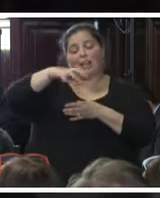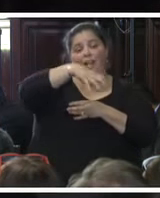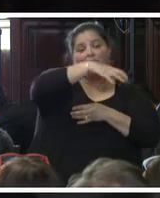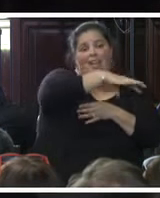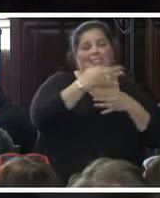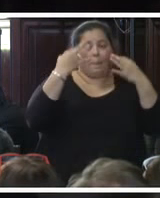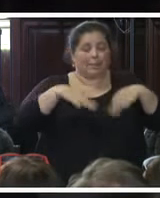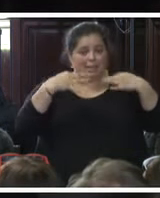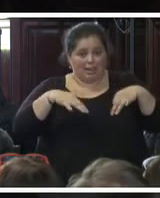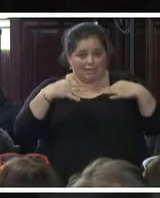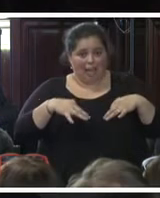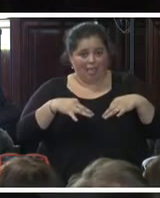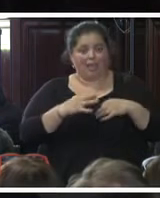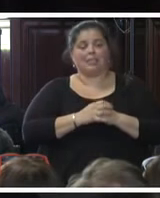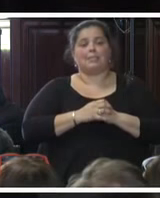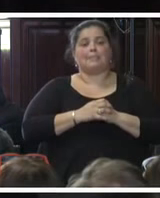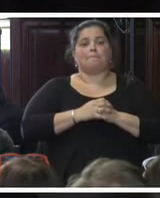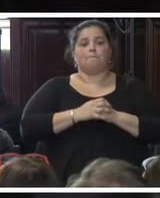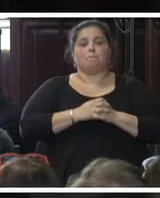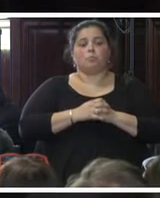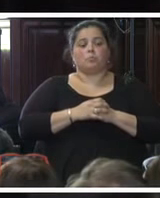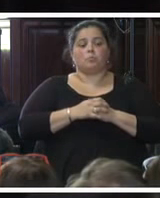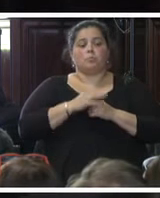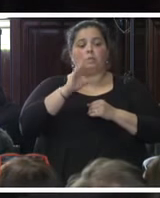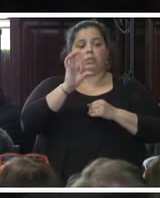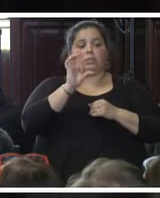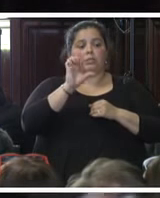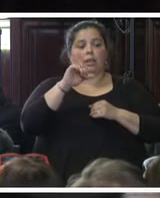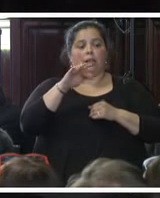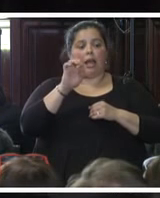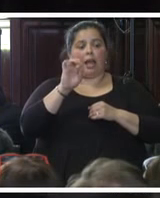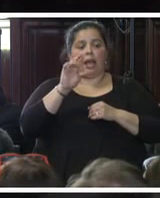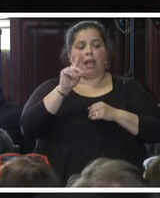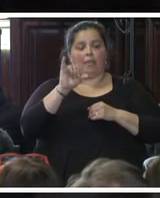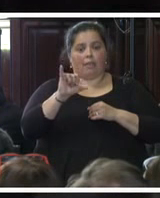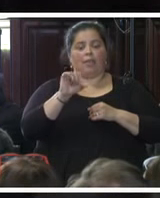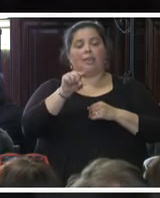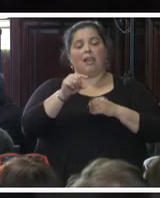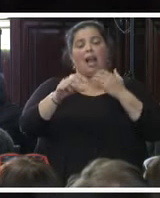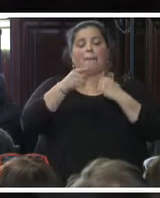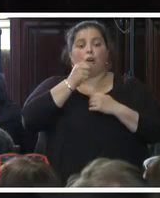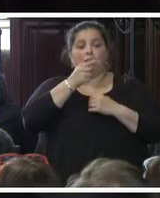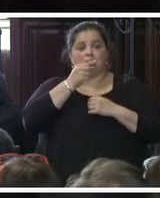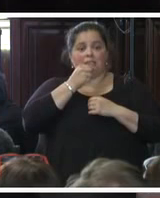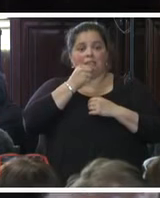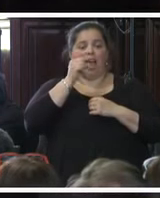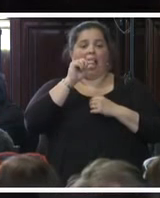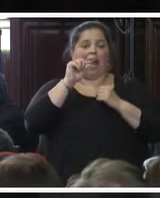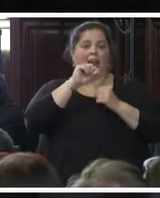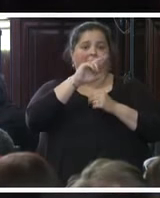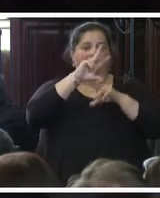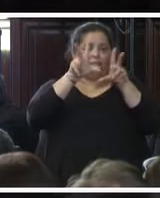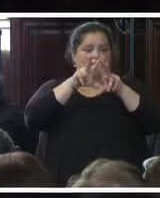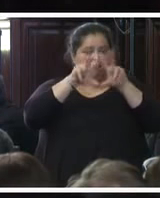CENAPI de la propia Procuraduría General de la República y de la Policía Federal es decir, los técnicos con